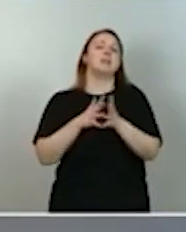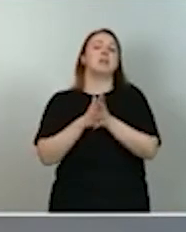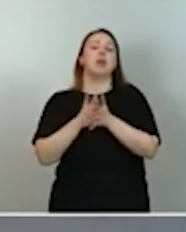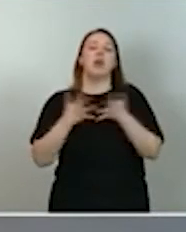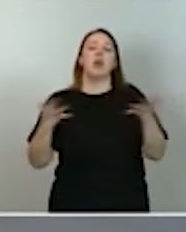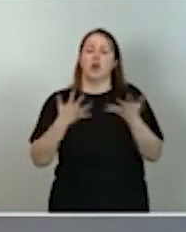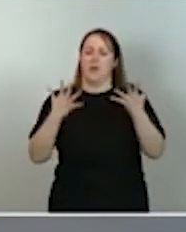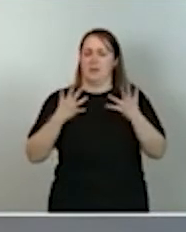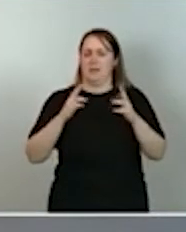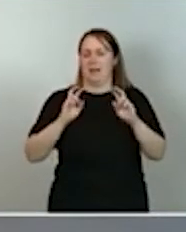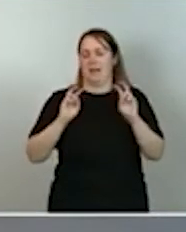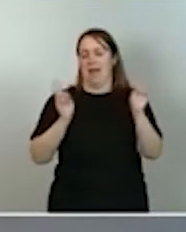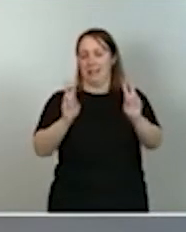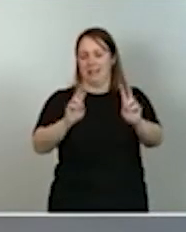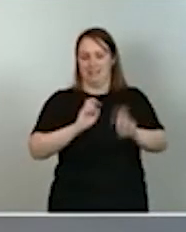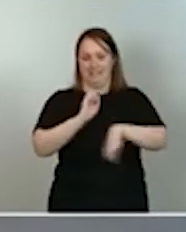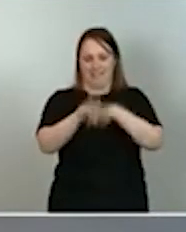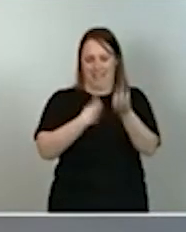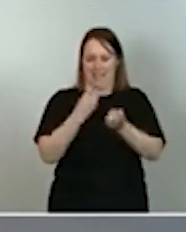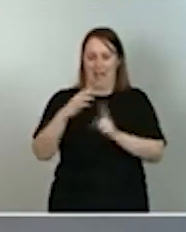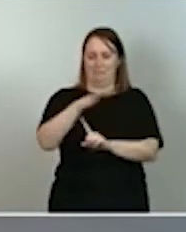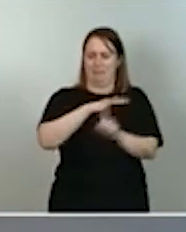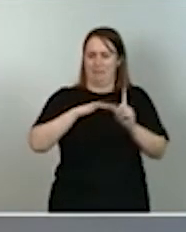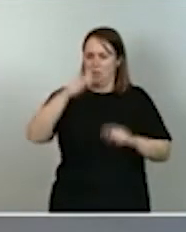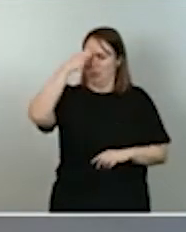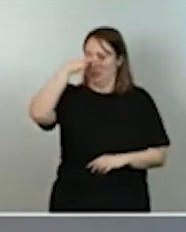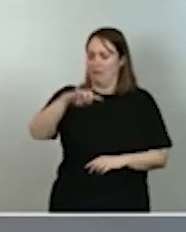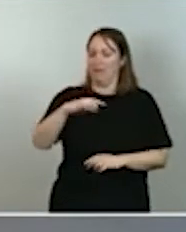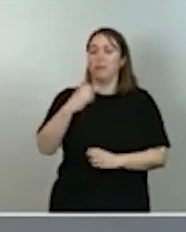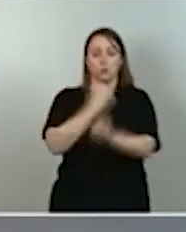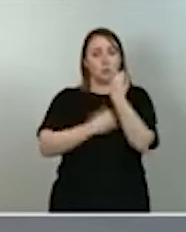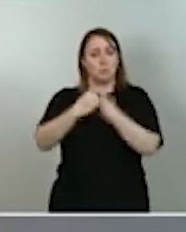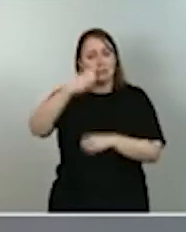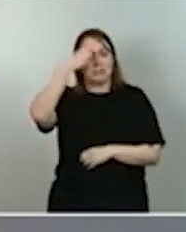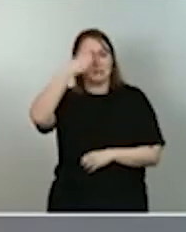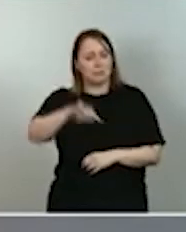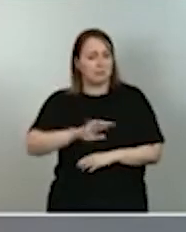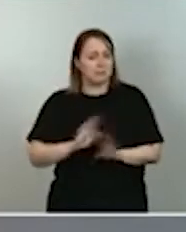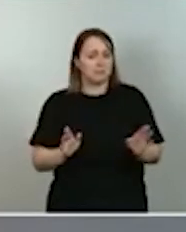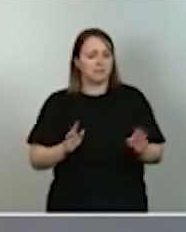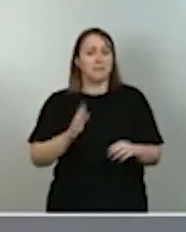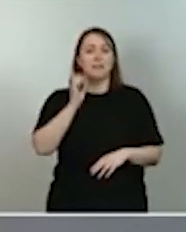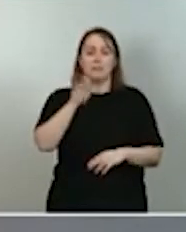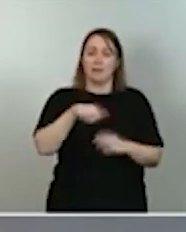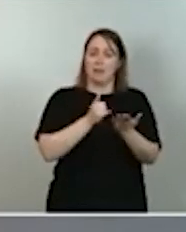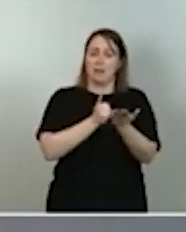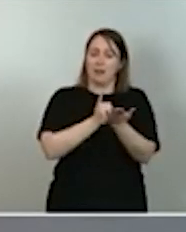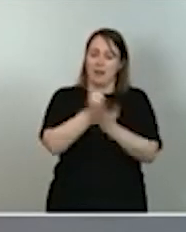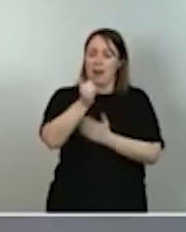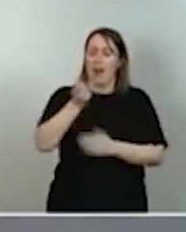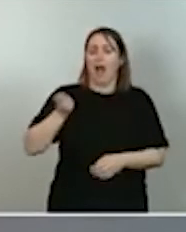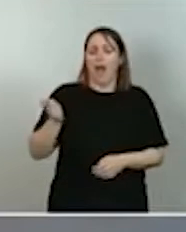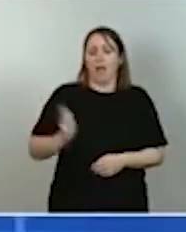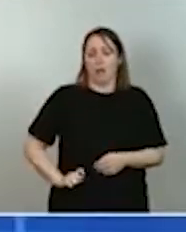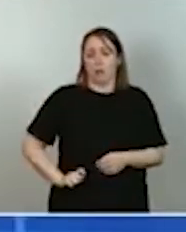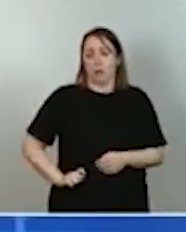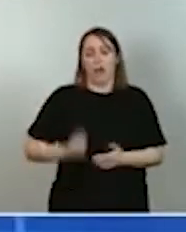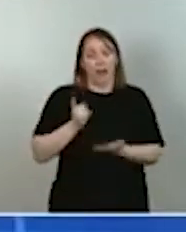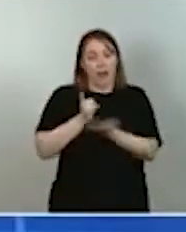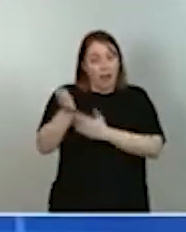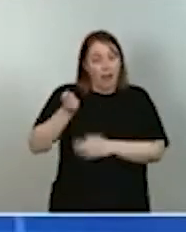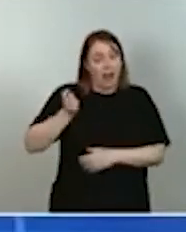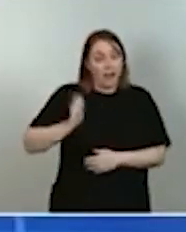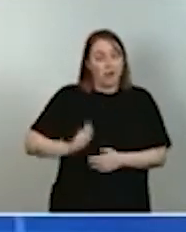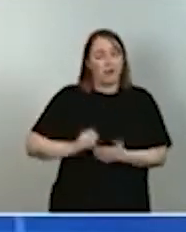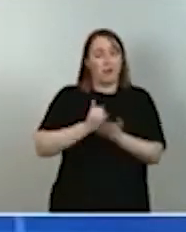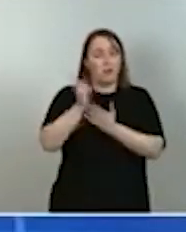nuestros científicos, lo saben los economistas. También lo saben los agricultores, a los que tanto debemos y tan importantes han sido